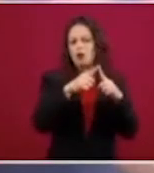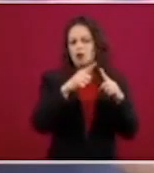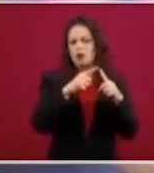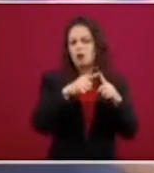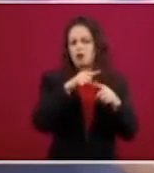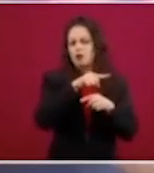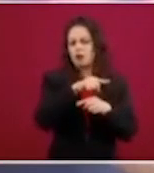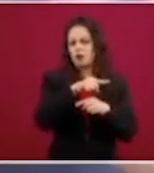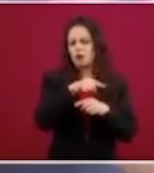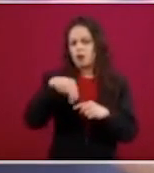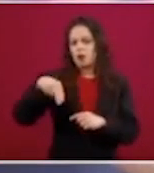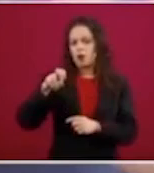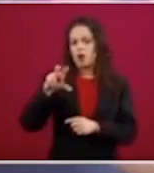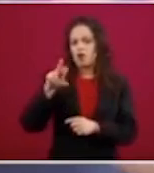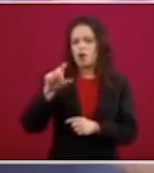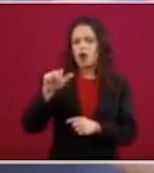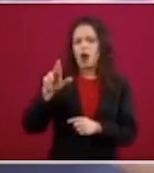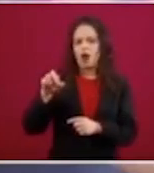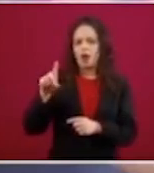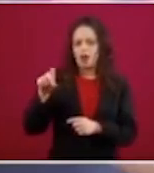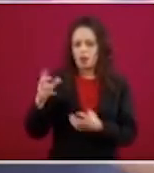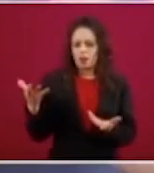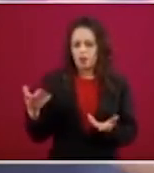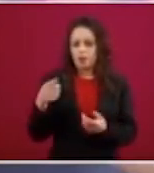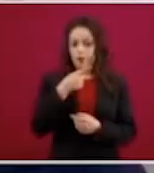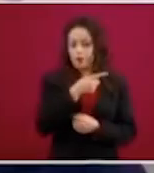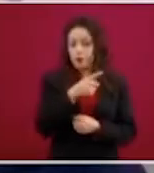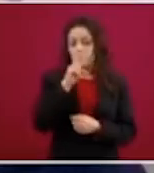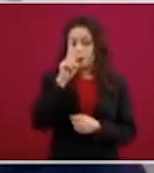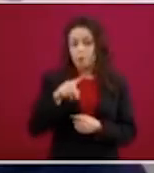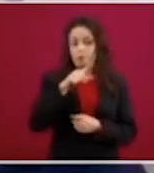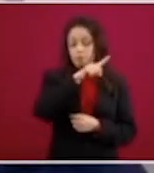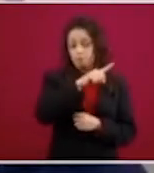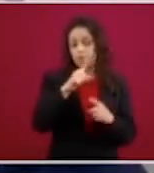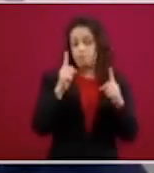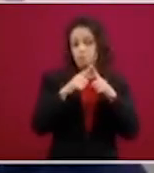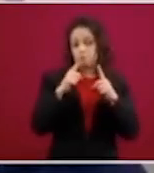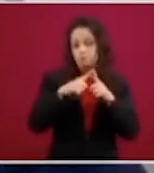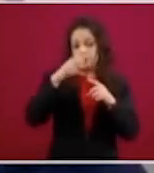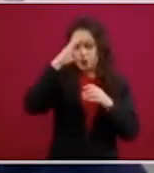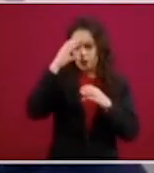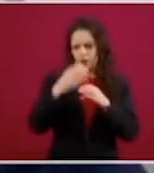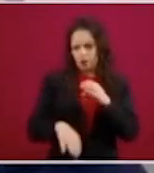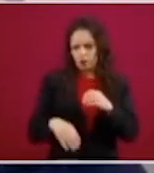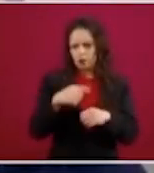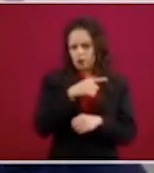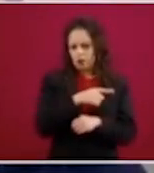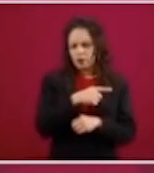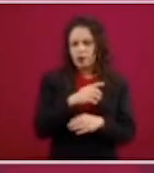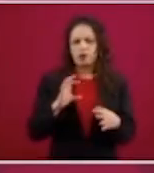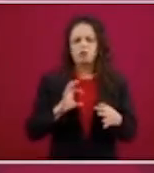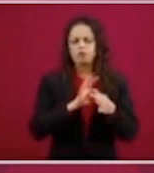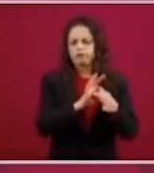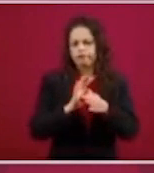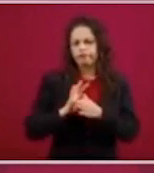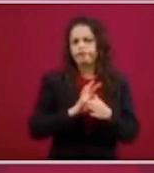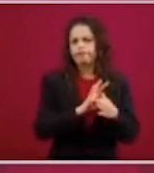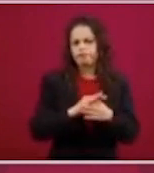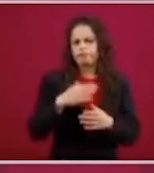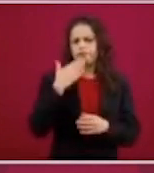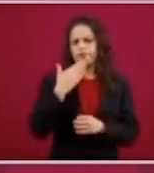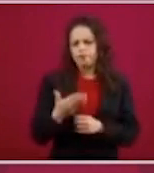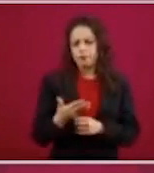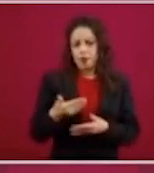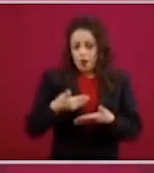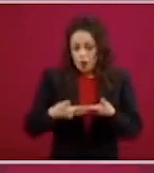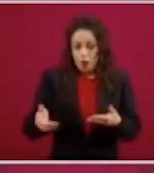Laredo y hemos estado trabajando muy cerca de la iglesia católica con sus diferentes redes, no de ahora, desde que empezó el